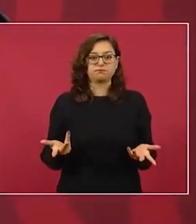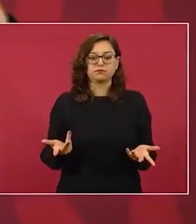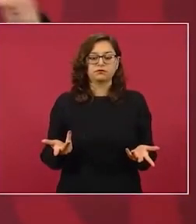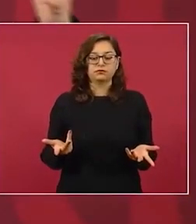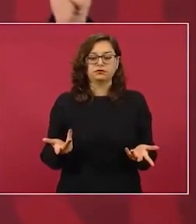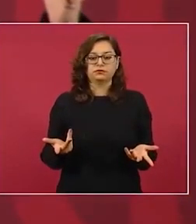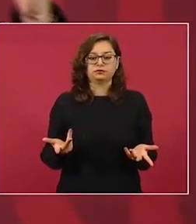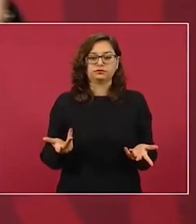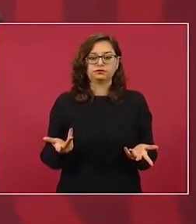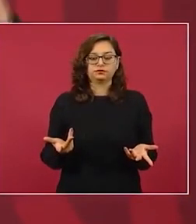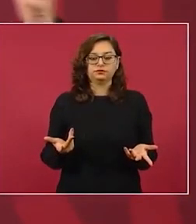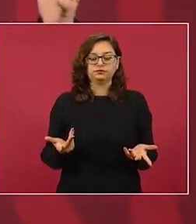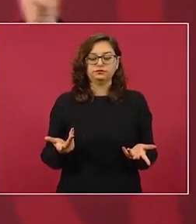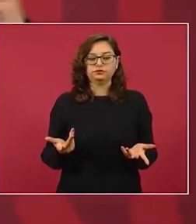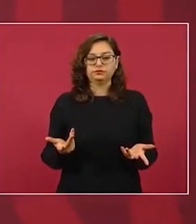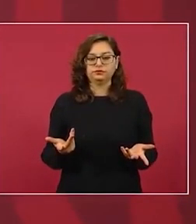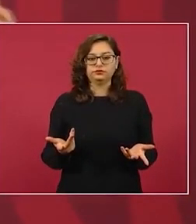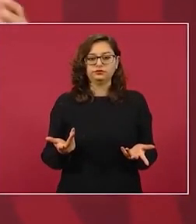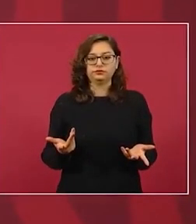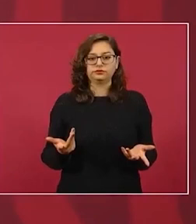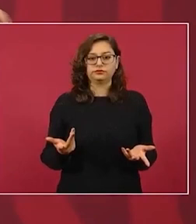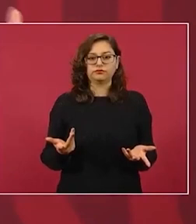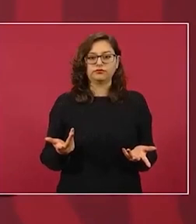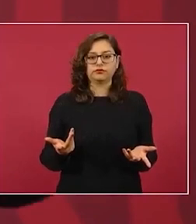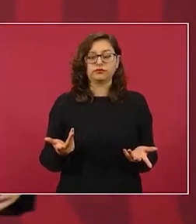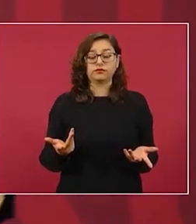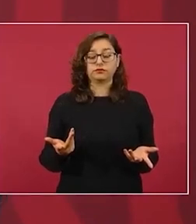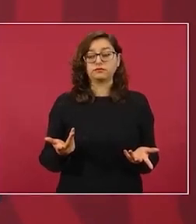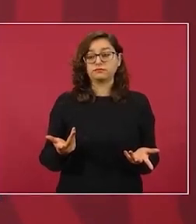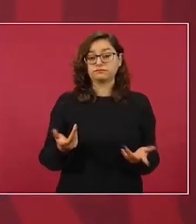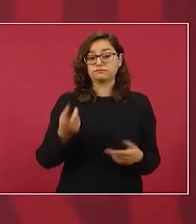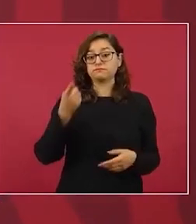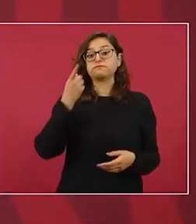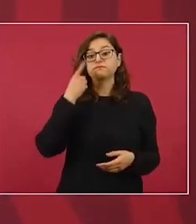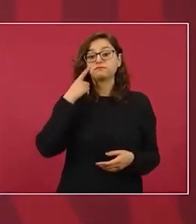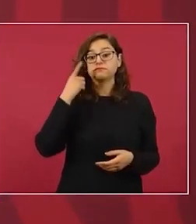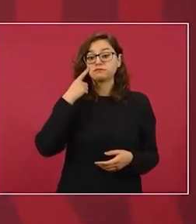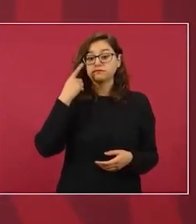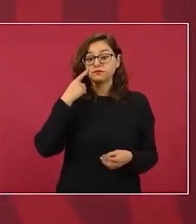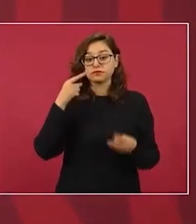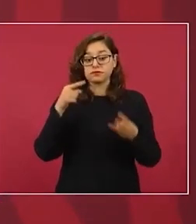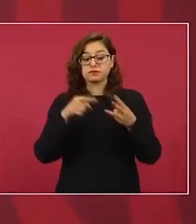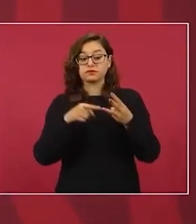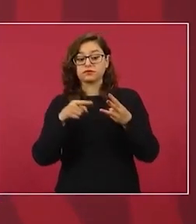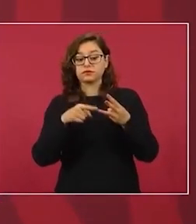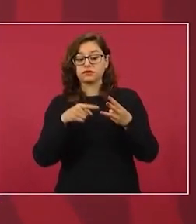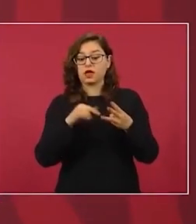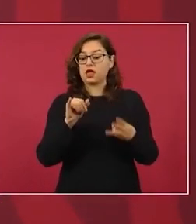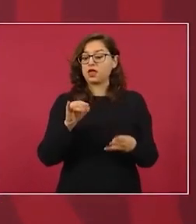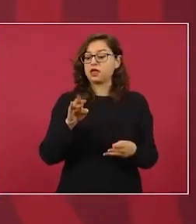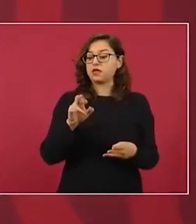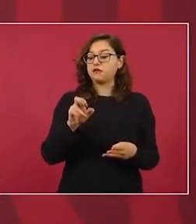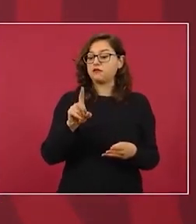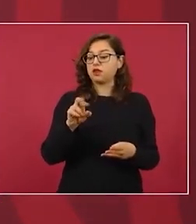Es la empresa monopólica